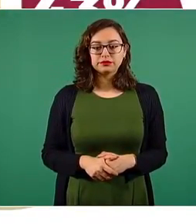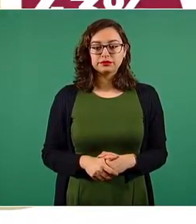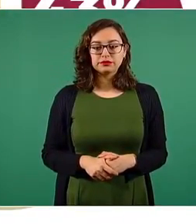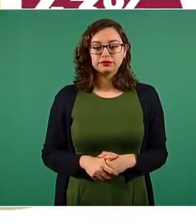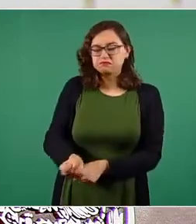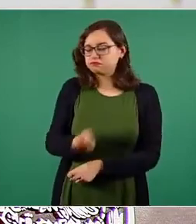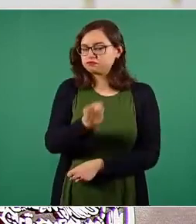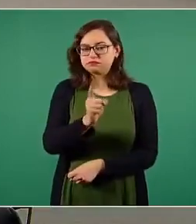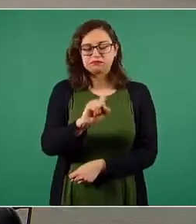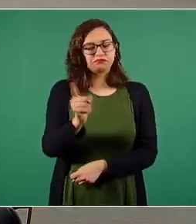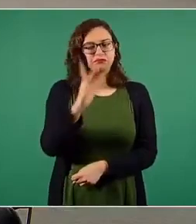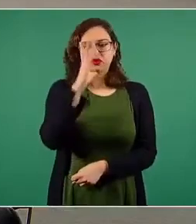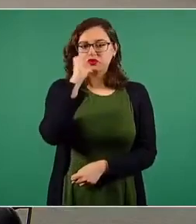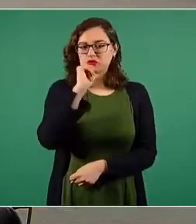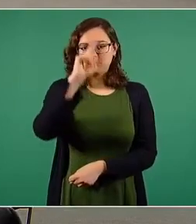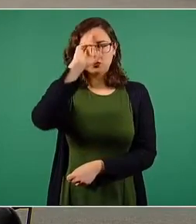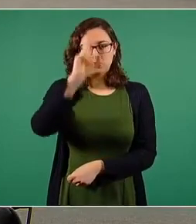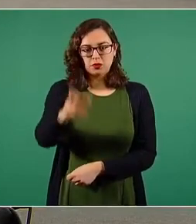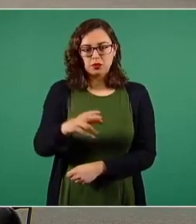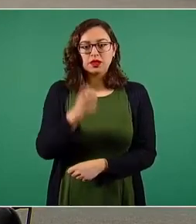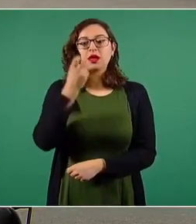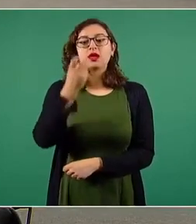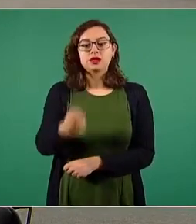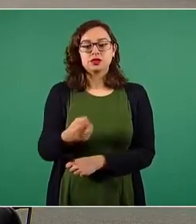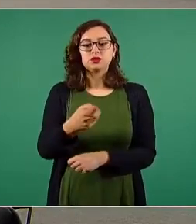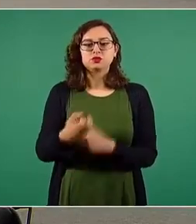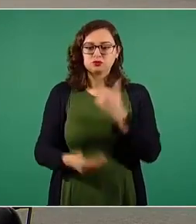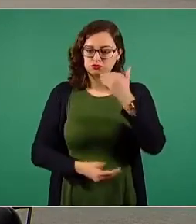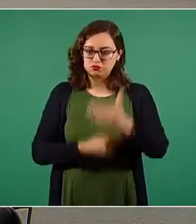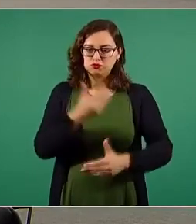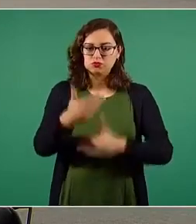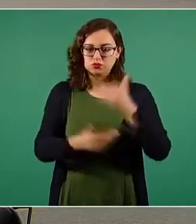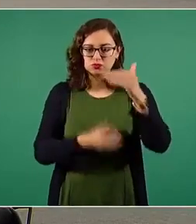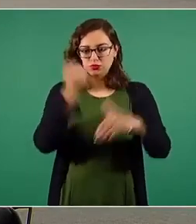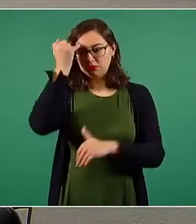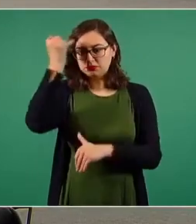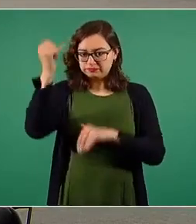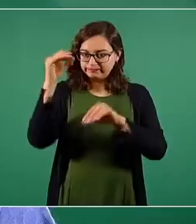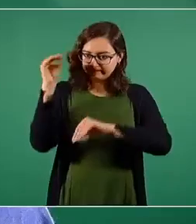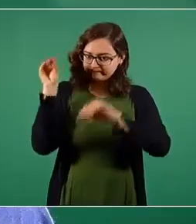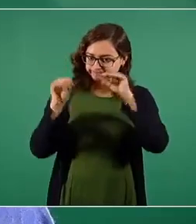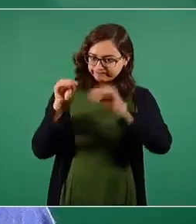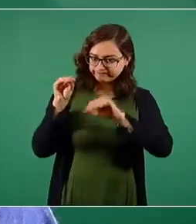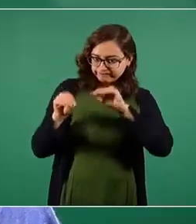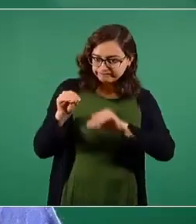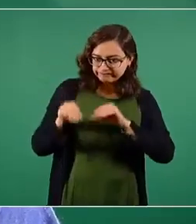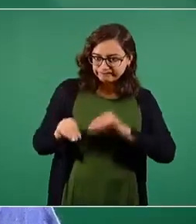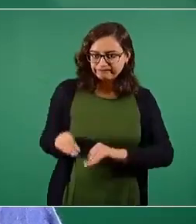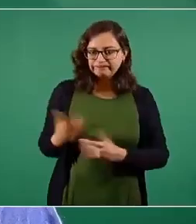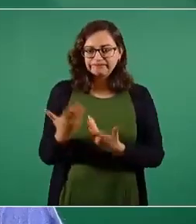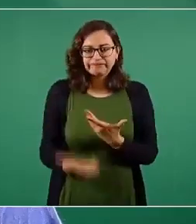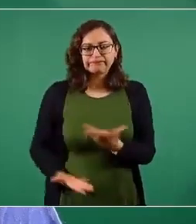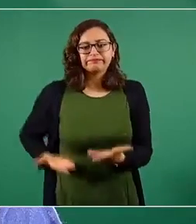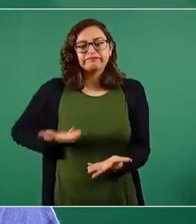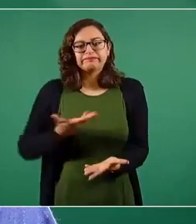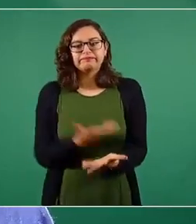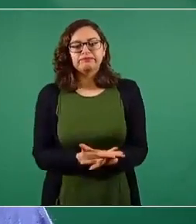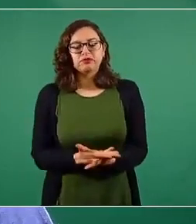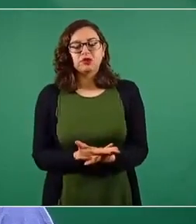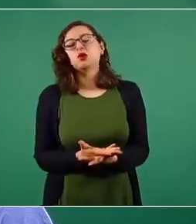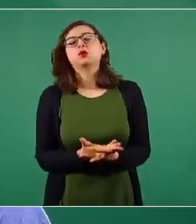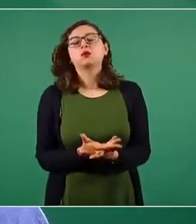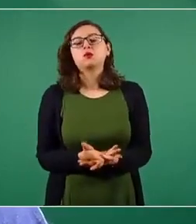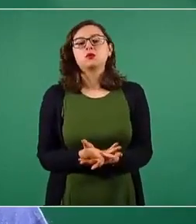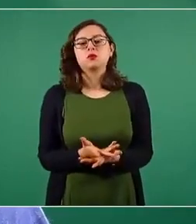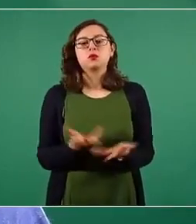no sentenciada. Entonces, en este sentido, vamos a caminar para presentarle al señor presidente el decreto